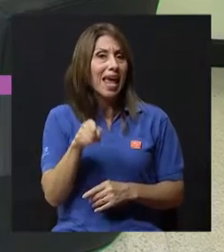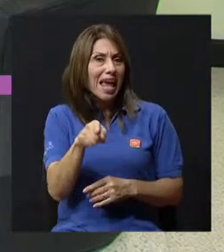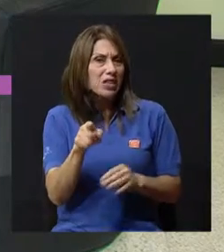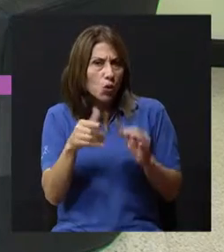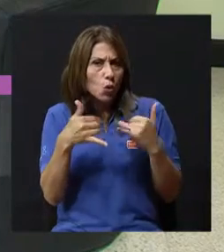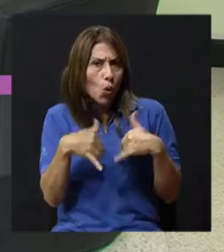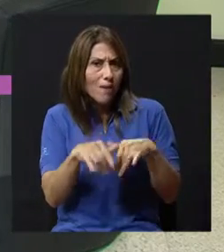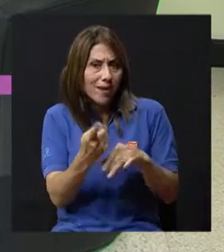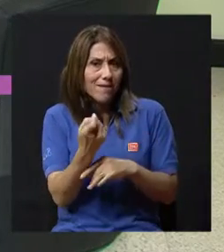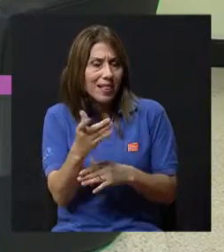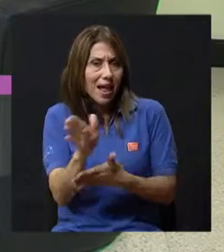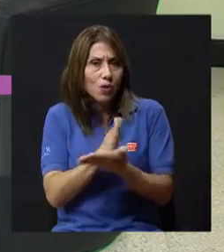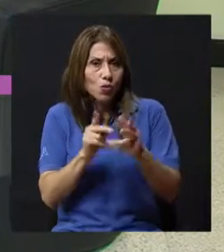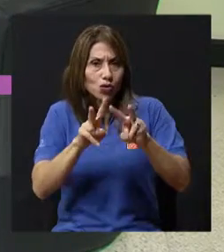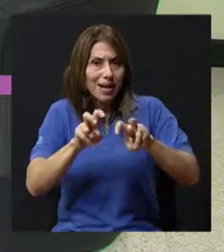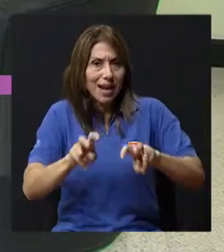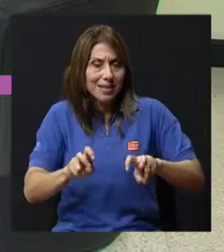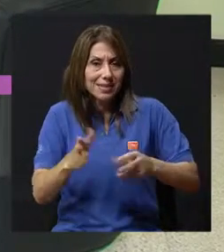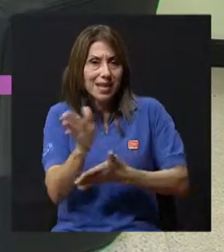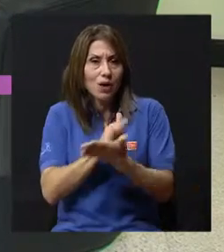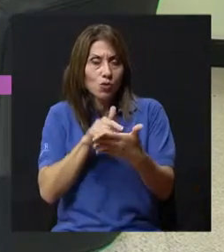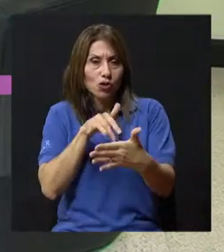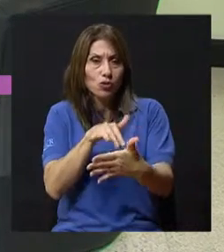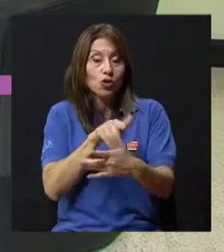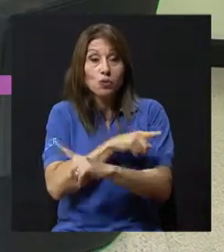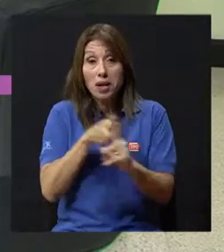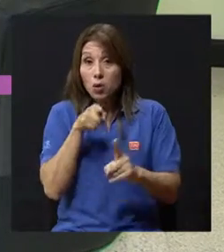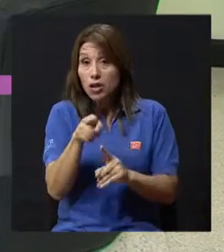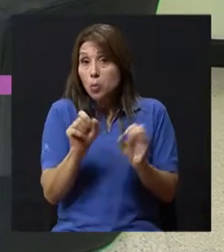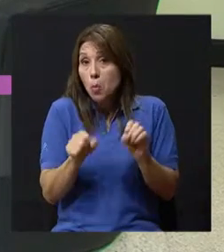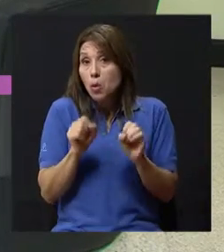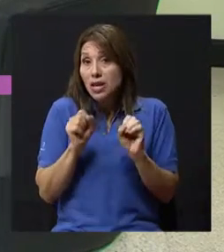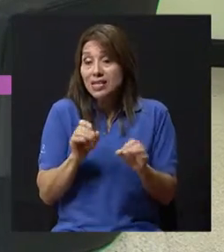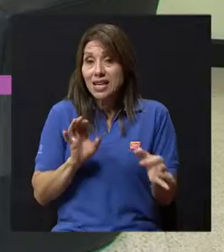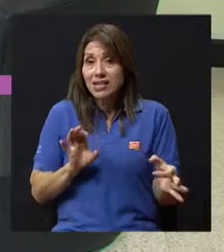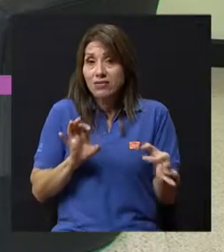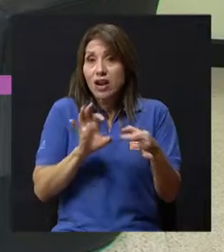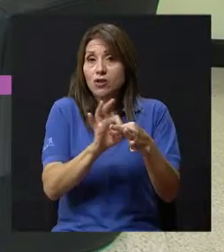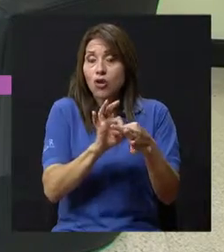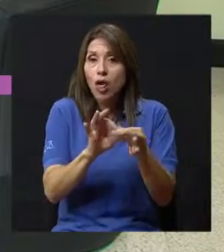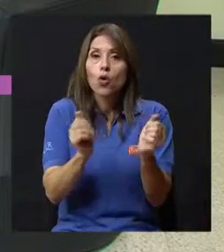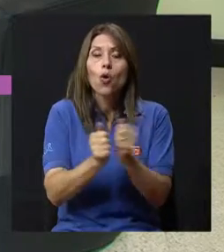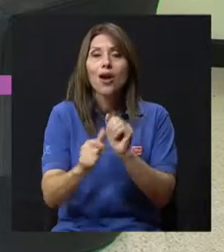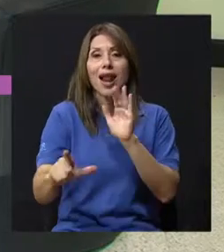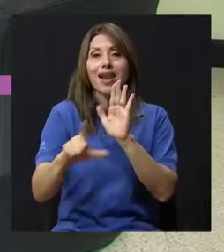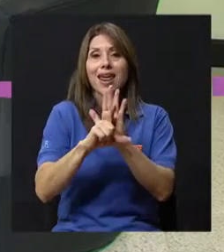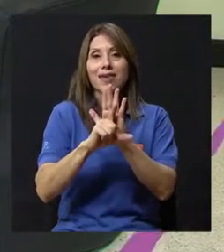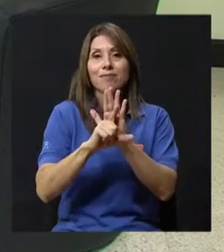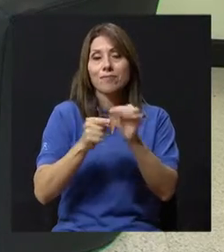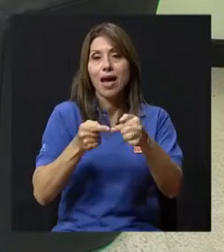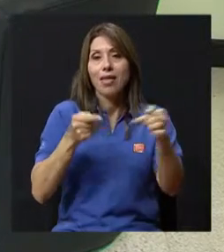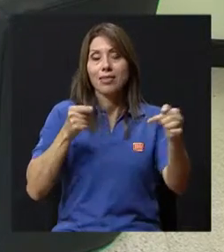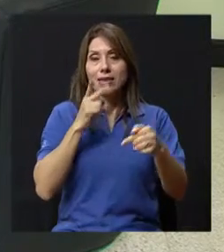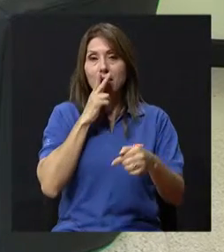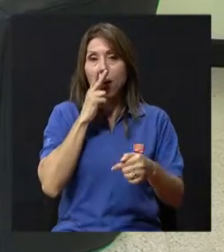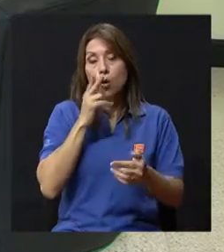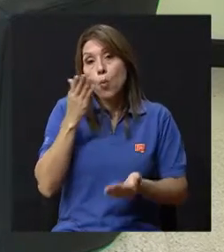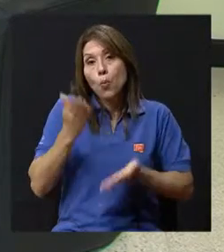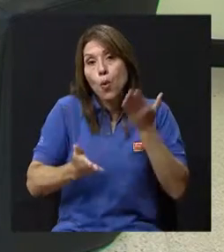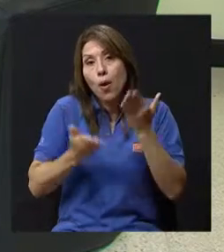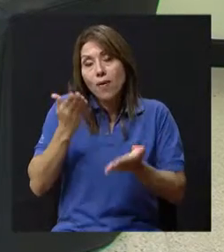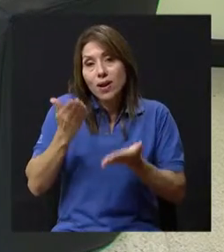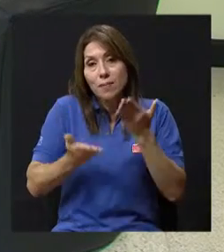hacer algunos análisis, algunos estudios, pero podría estar en relación a que se implementó la ley antitabaco y que probablemente ha disminuido